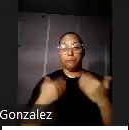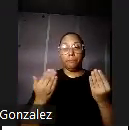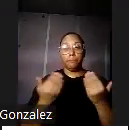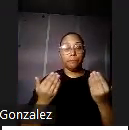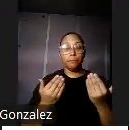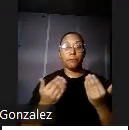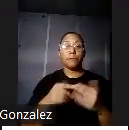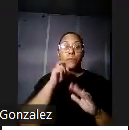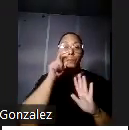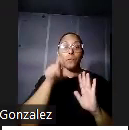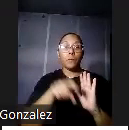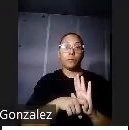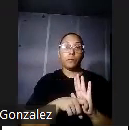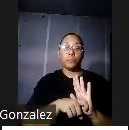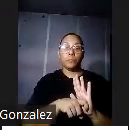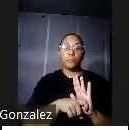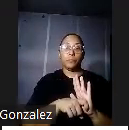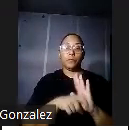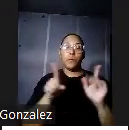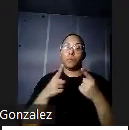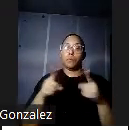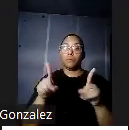fotografías cumpleaños